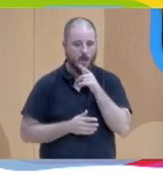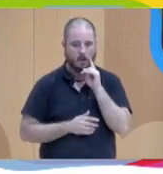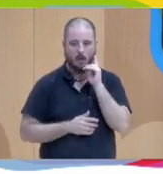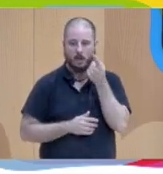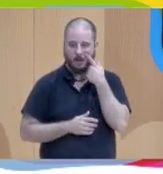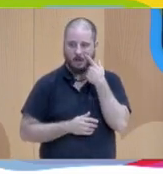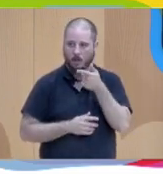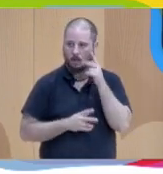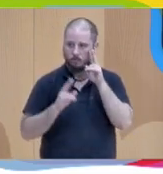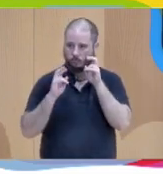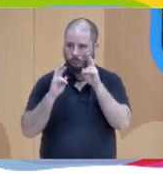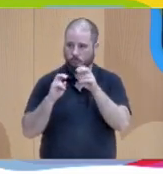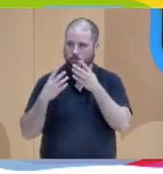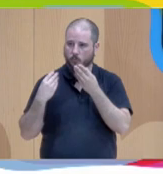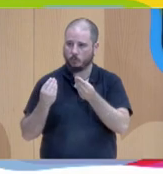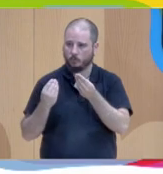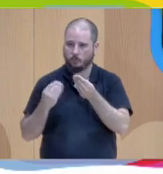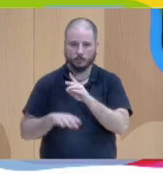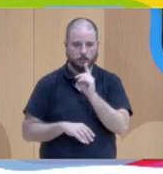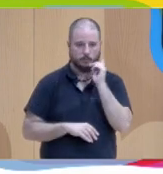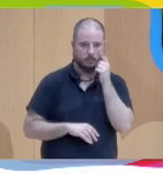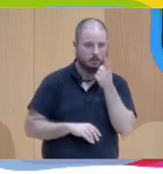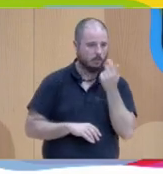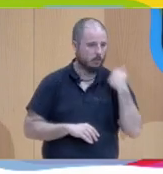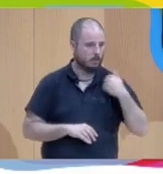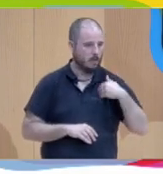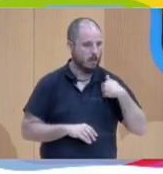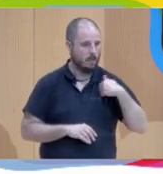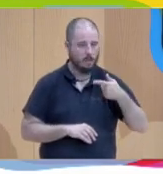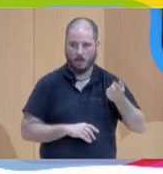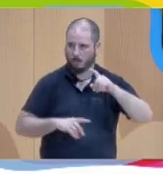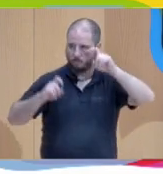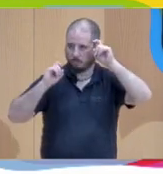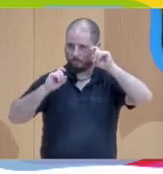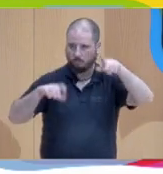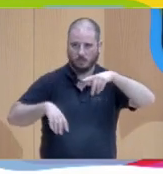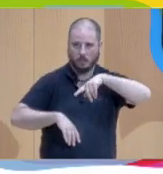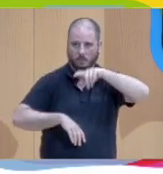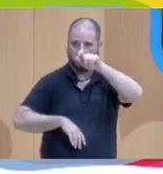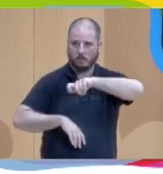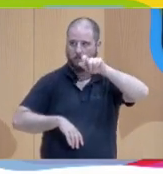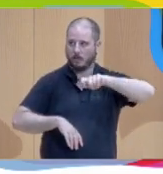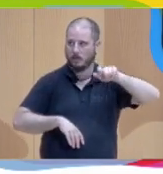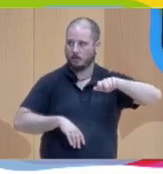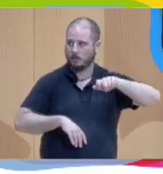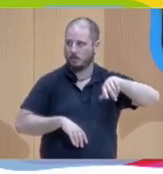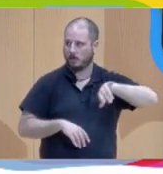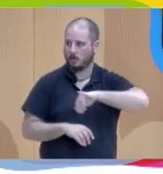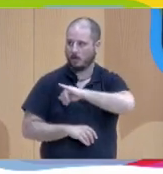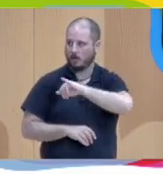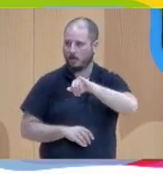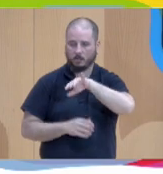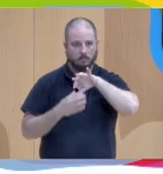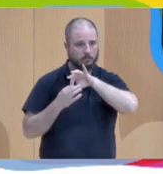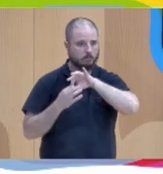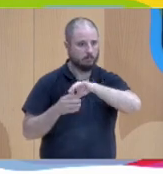de investigar mucho que es algo que ya se venía utilizando mucho en la docencia las personas que están vinculadas a la docencia lo